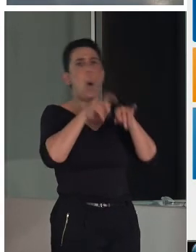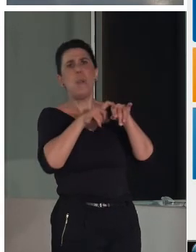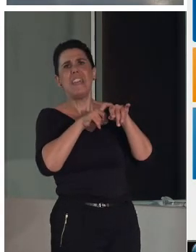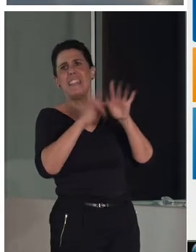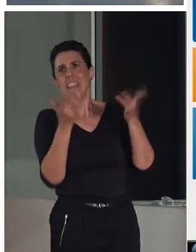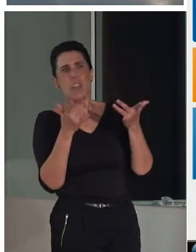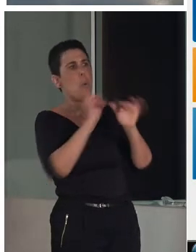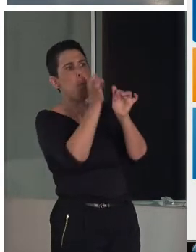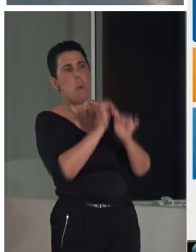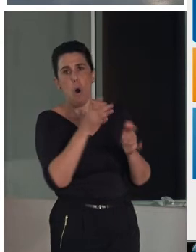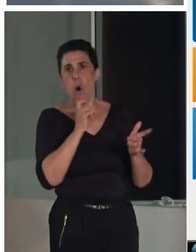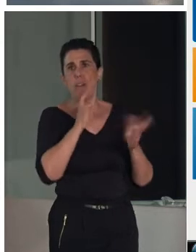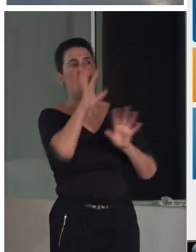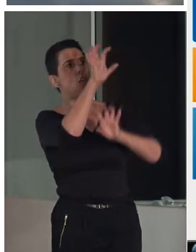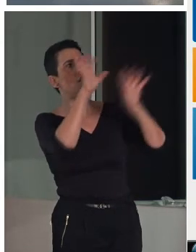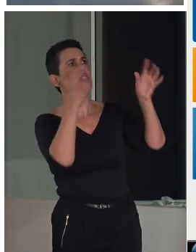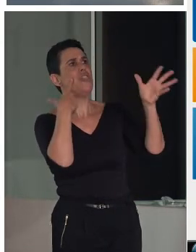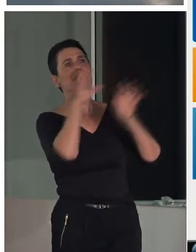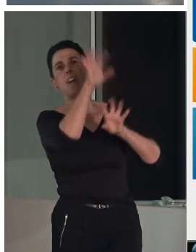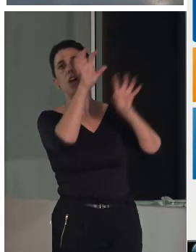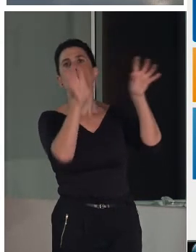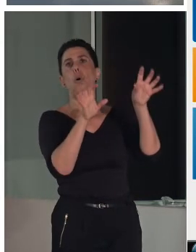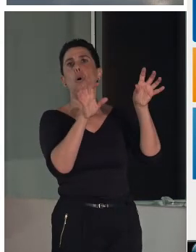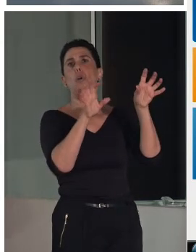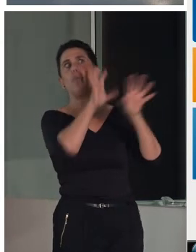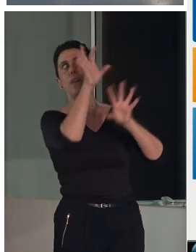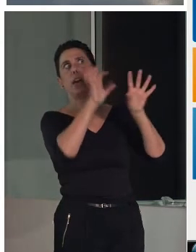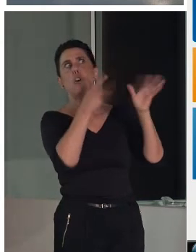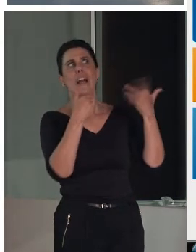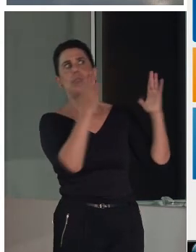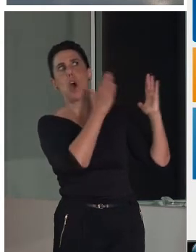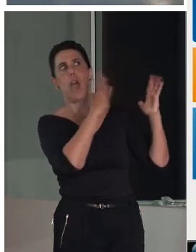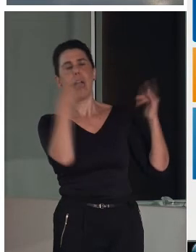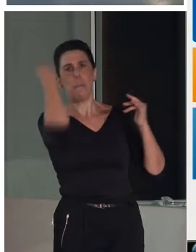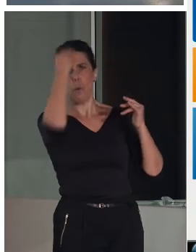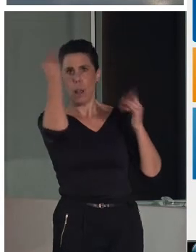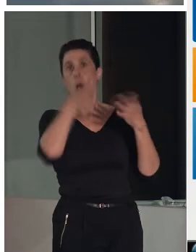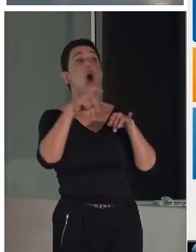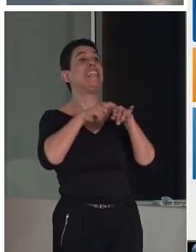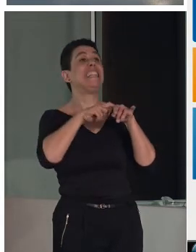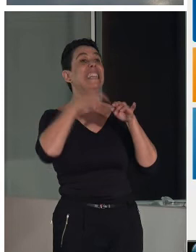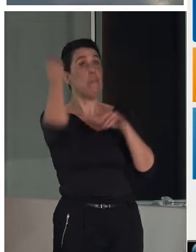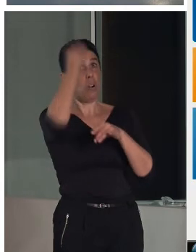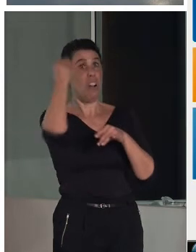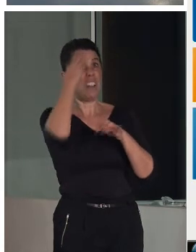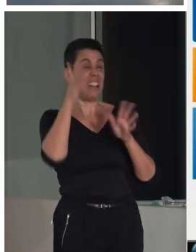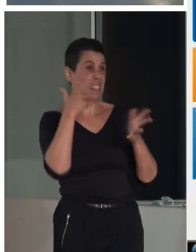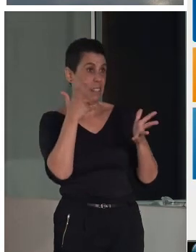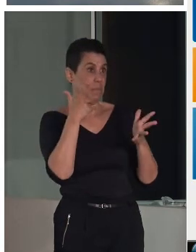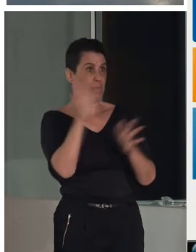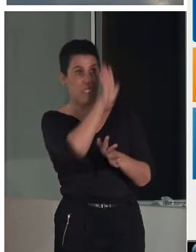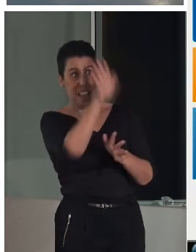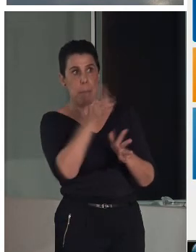tenemos decoración de tipo islámico y, bueno, pues tiene una estética especial, ¿no? Entonces,